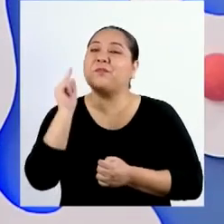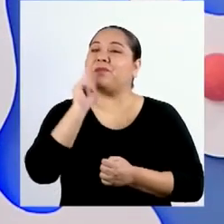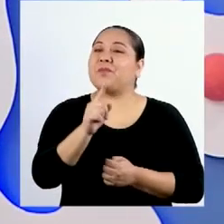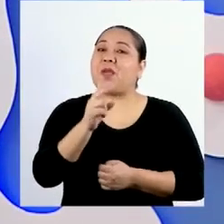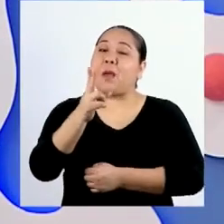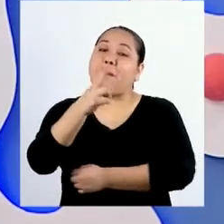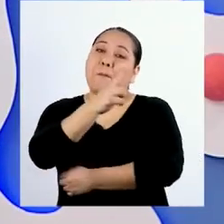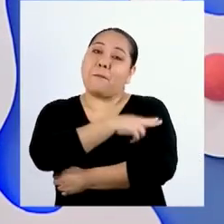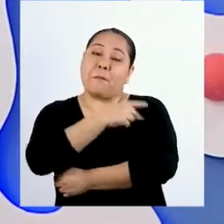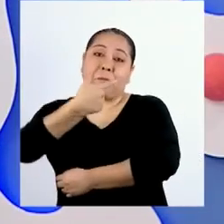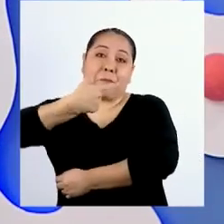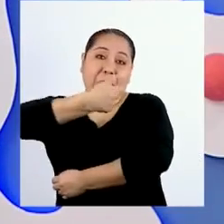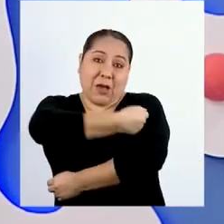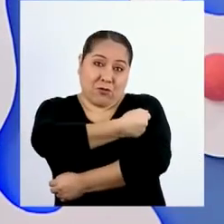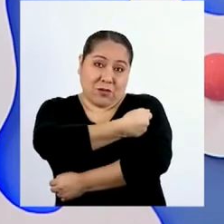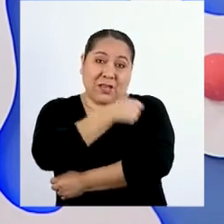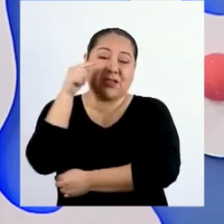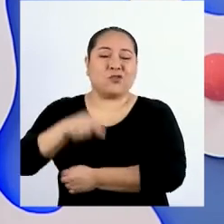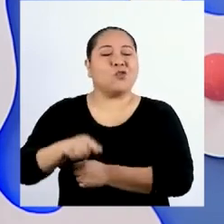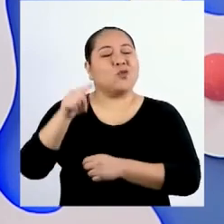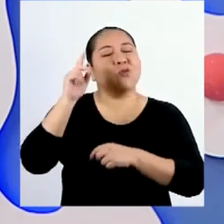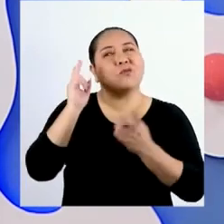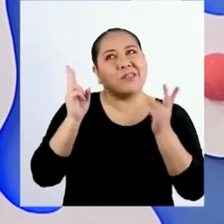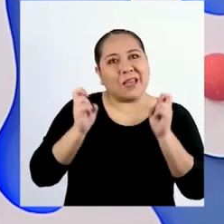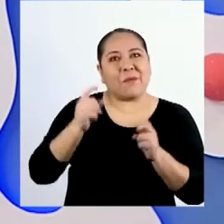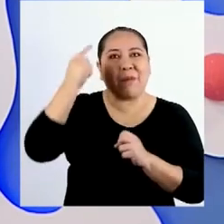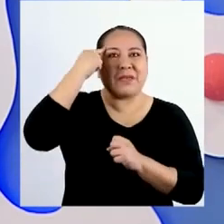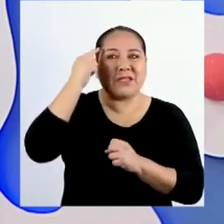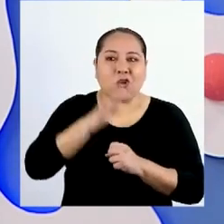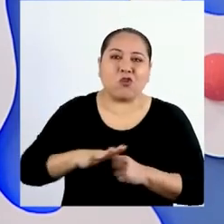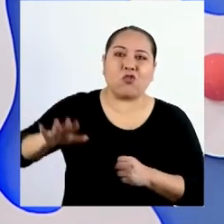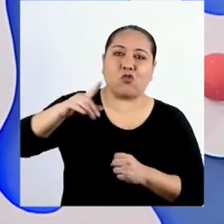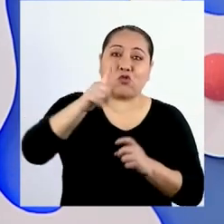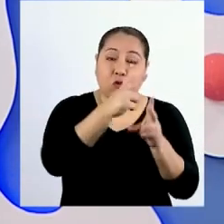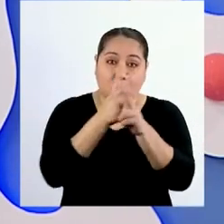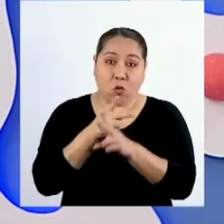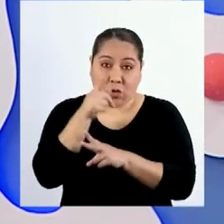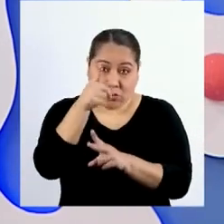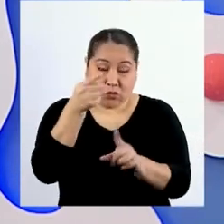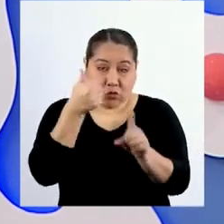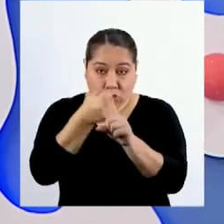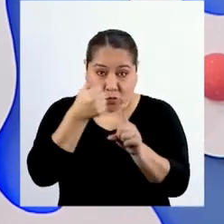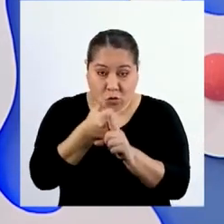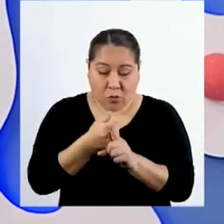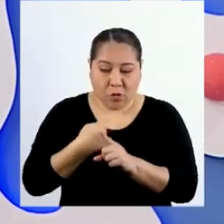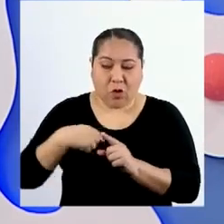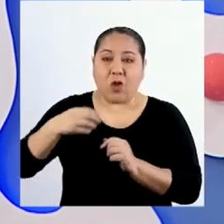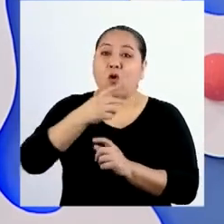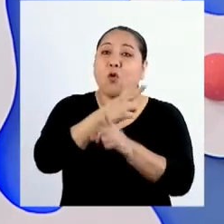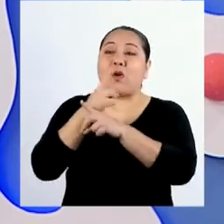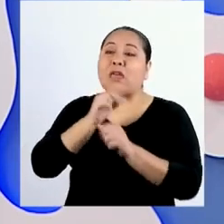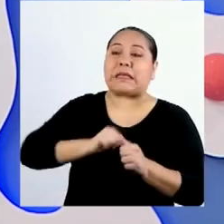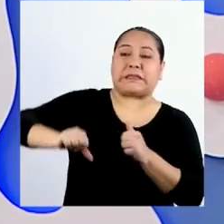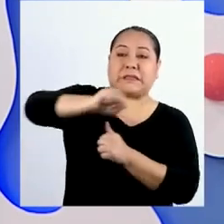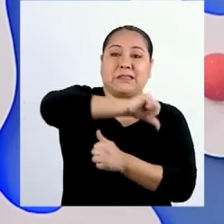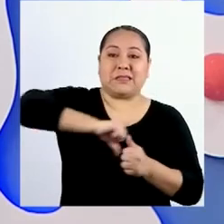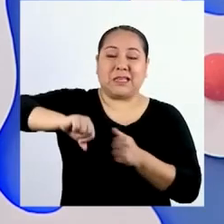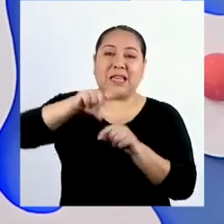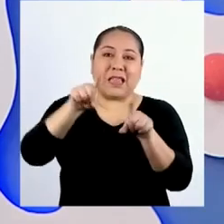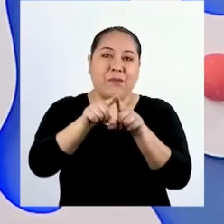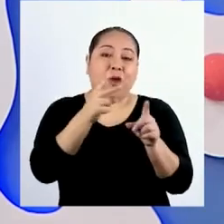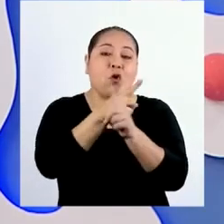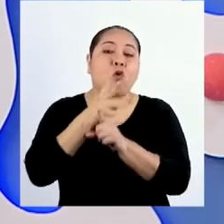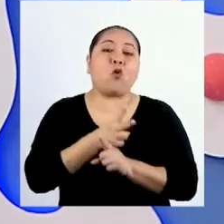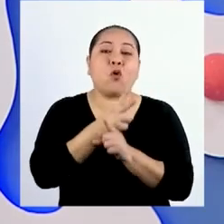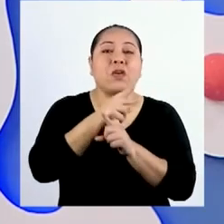vacunarse es un acto pensado en el bien común. Te cuidas a ti y a quienes te rodean, así como a los